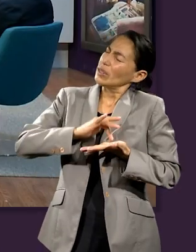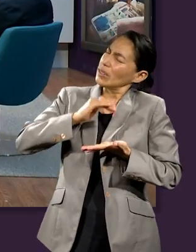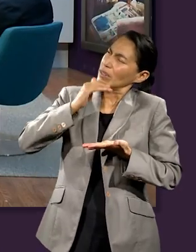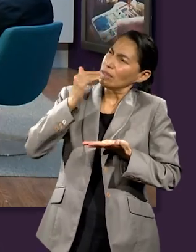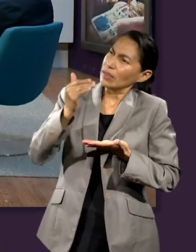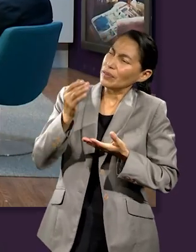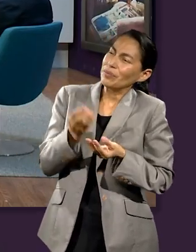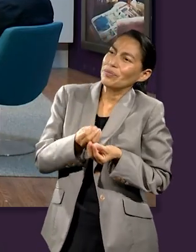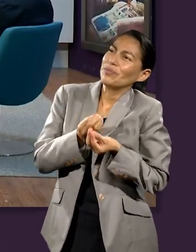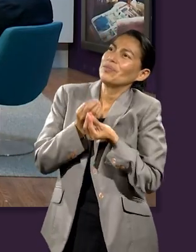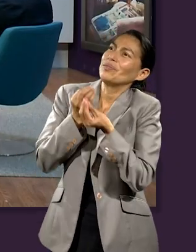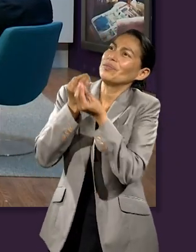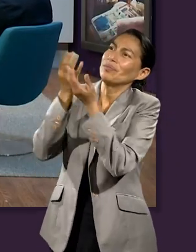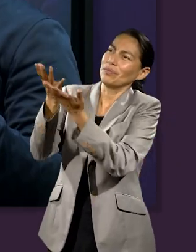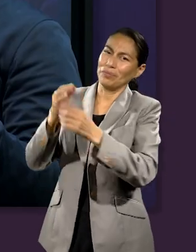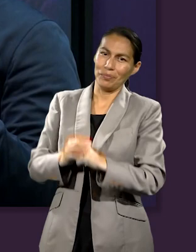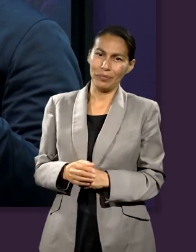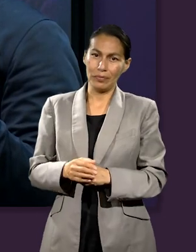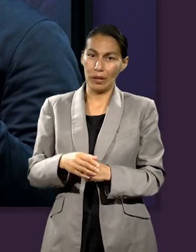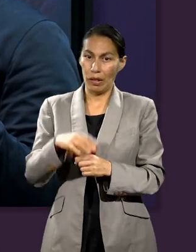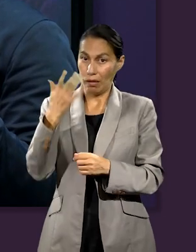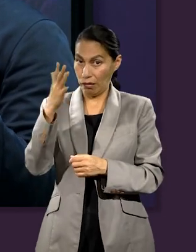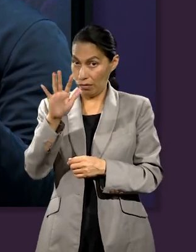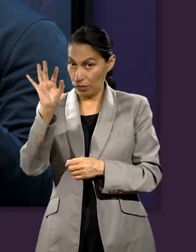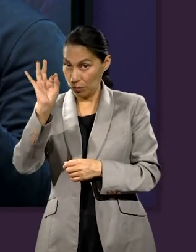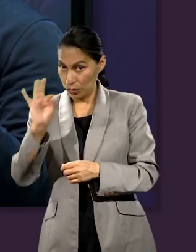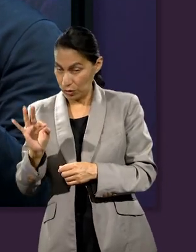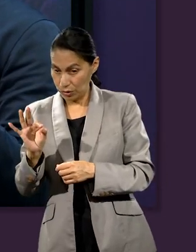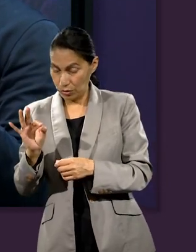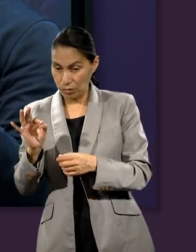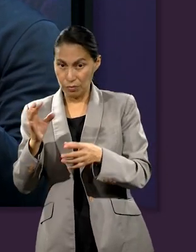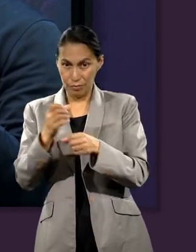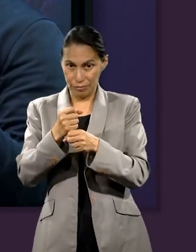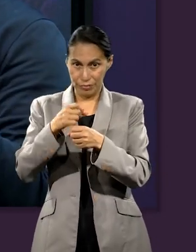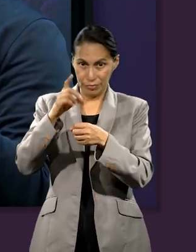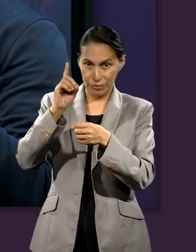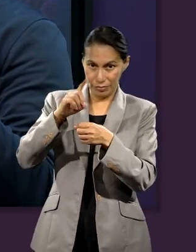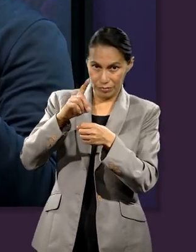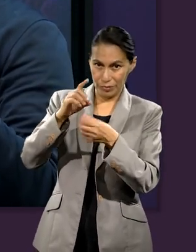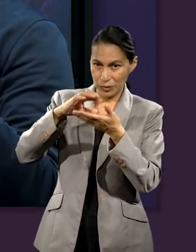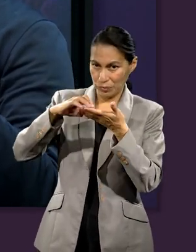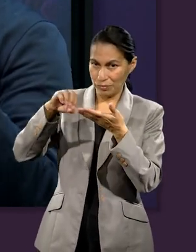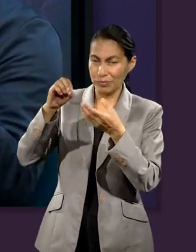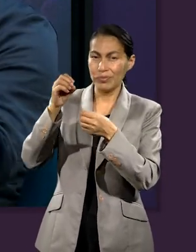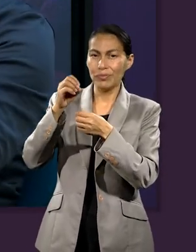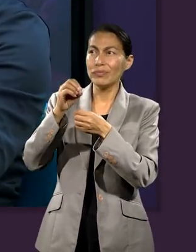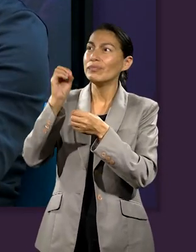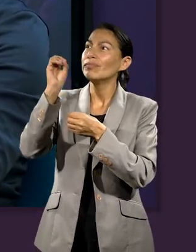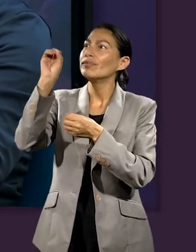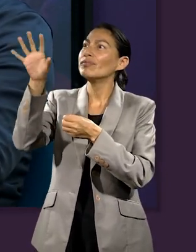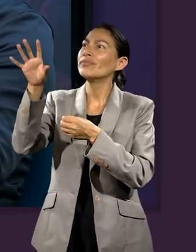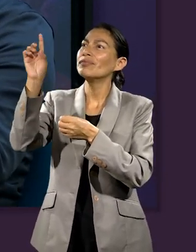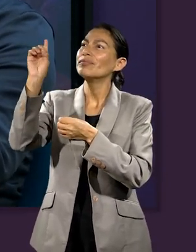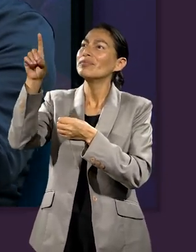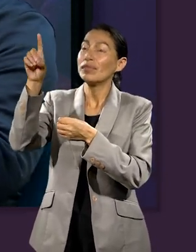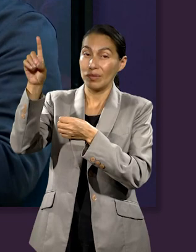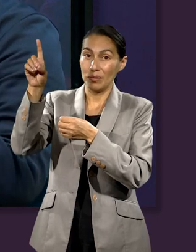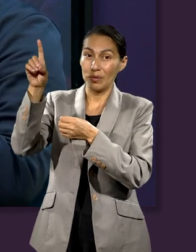gratitud a Dios. El diezmo es algo establecido y es algo que nos conecta con nuestra fidelidad a Dios.